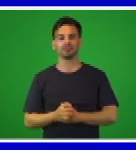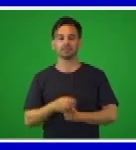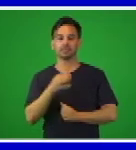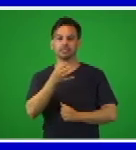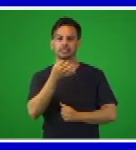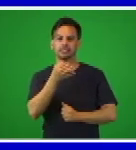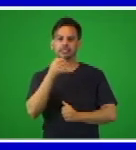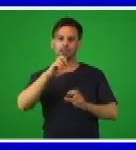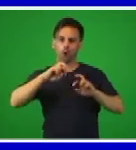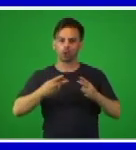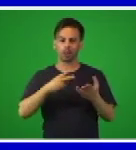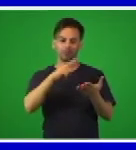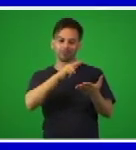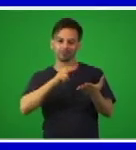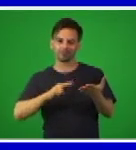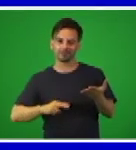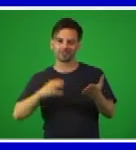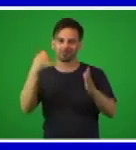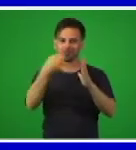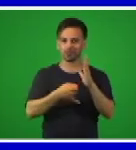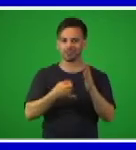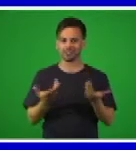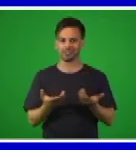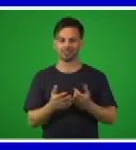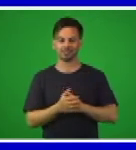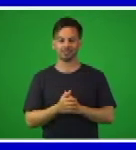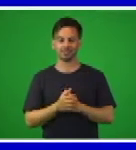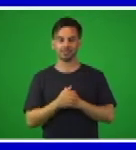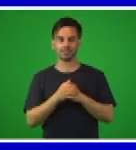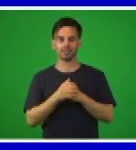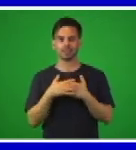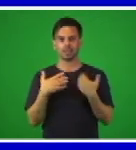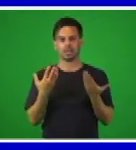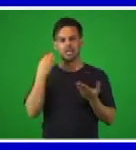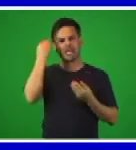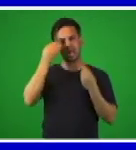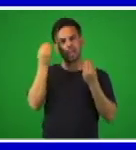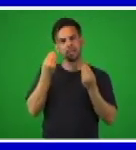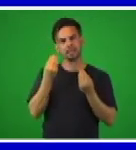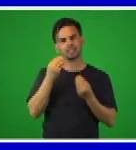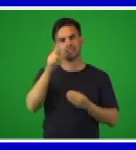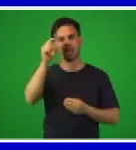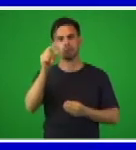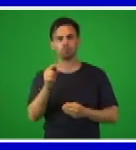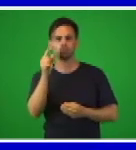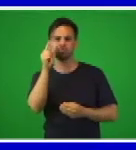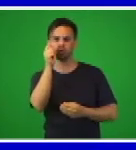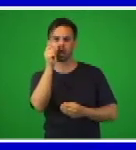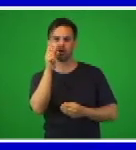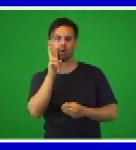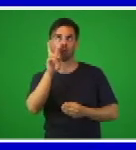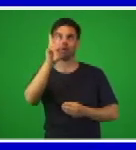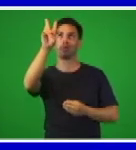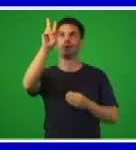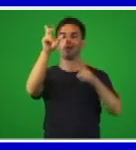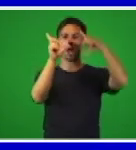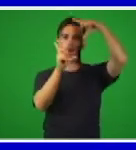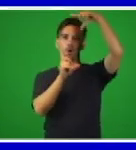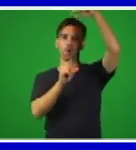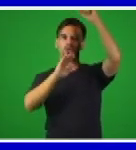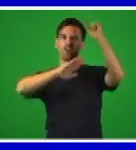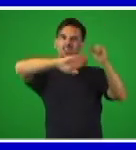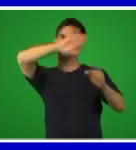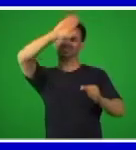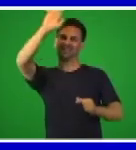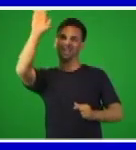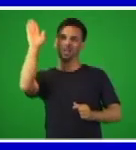¿Qué se dice en el texto que hizo la luna al ver al muchacho tirado en la hierba? ¿Qué pensó el muchacho al ver la luna